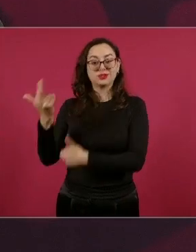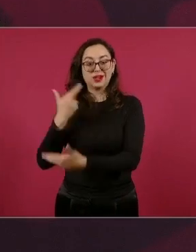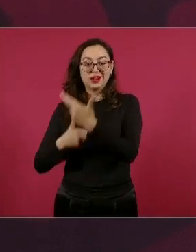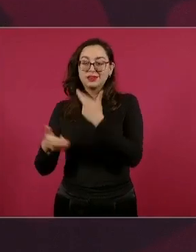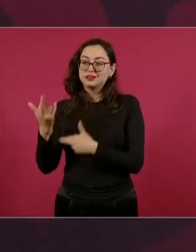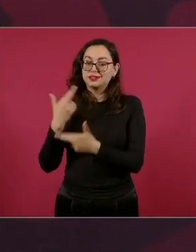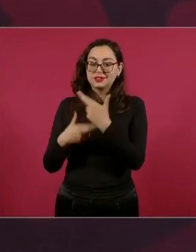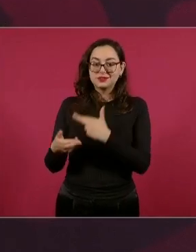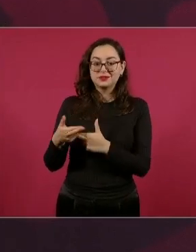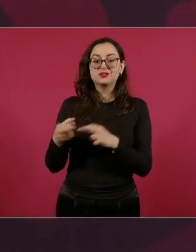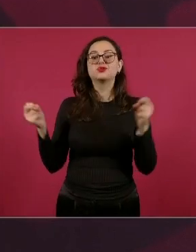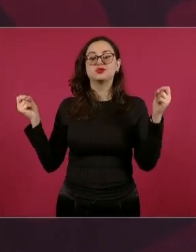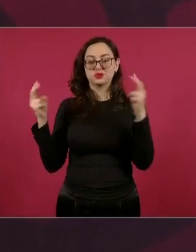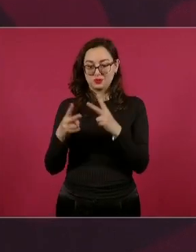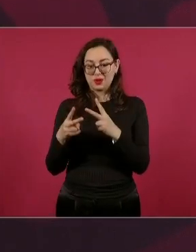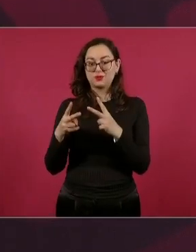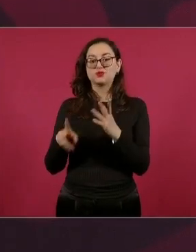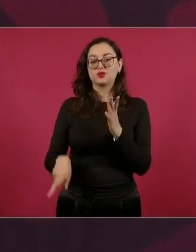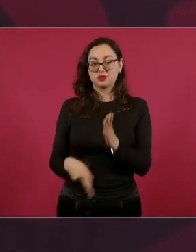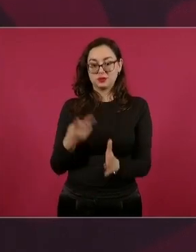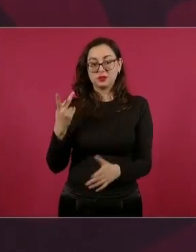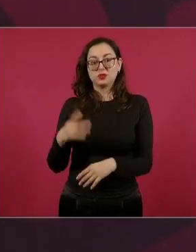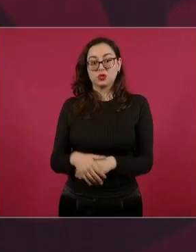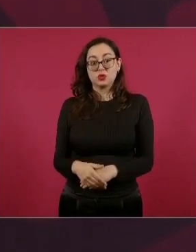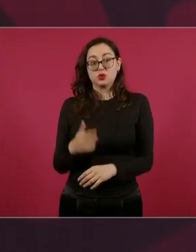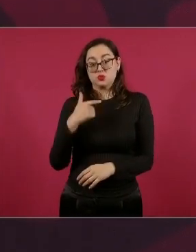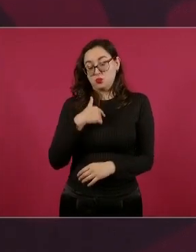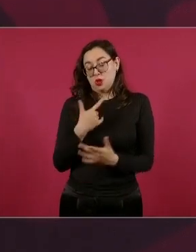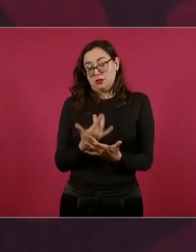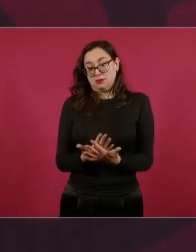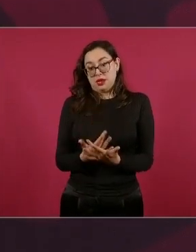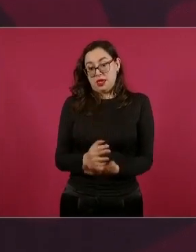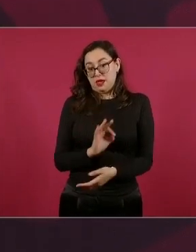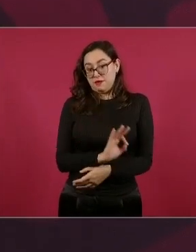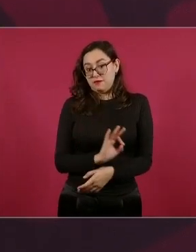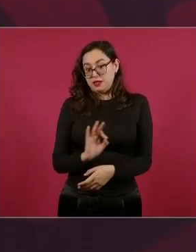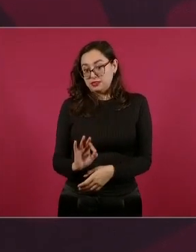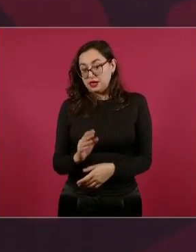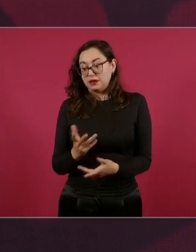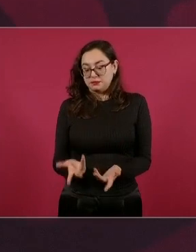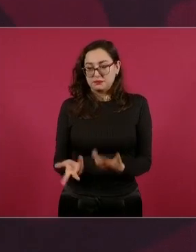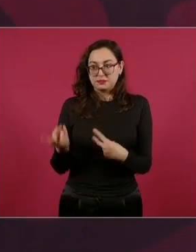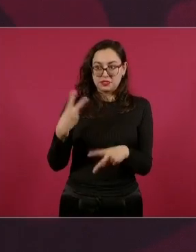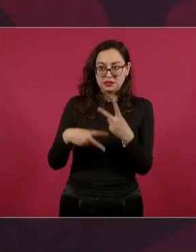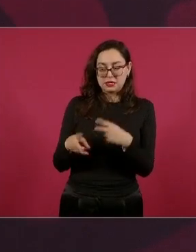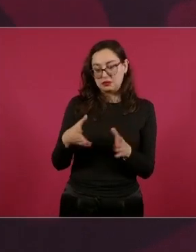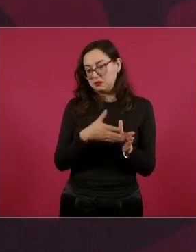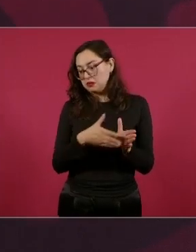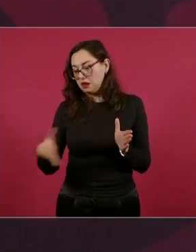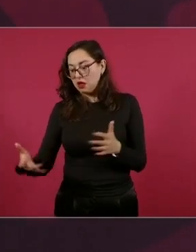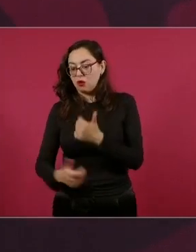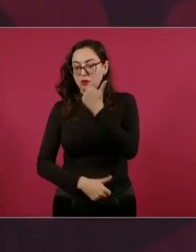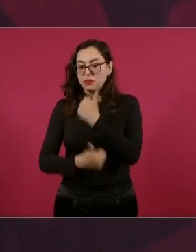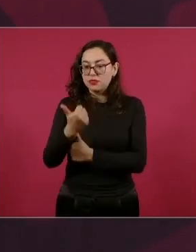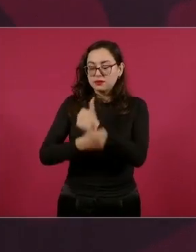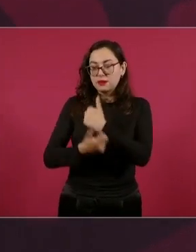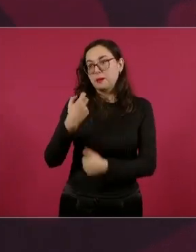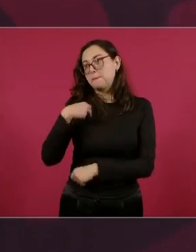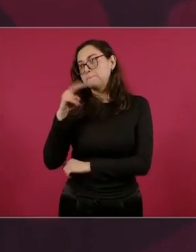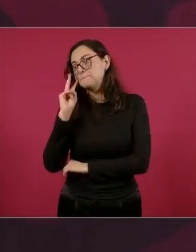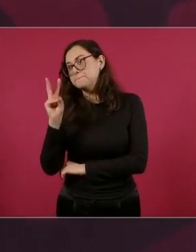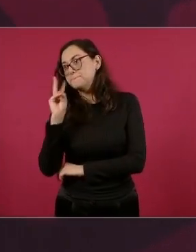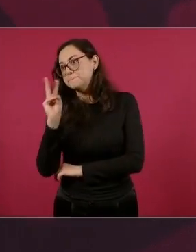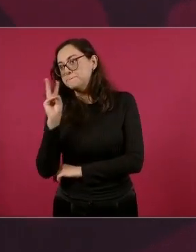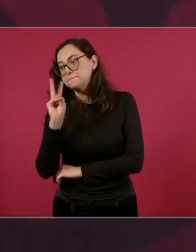en vernos al regreso, voy a estar pendiente de toda la competencia y esperamos que nos vaya